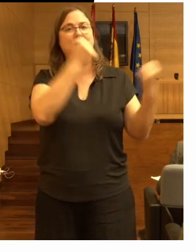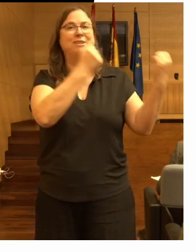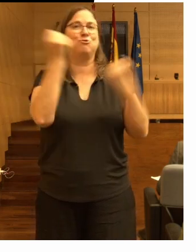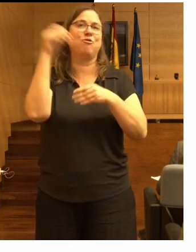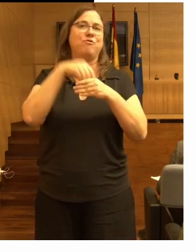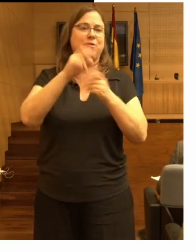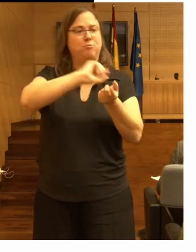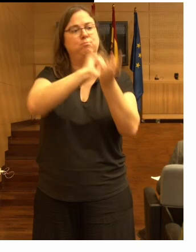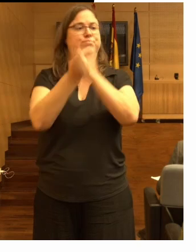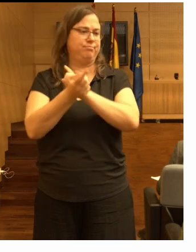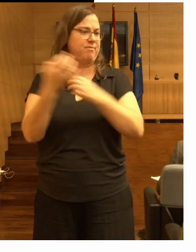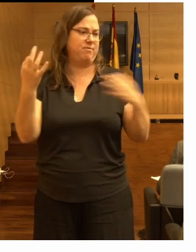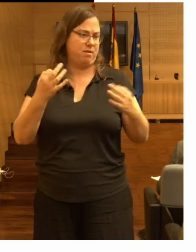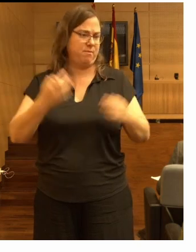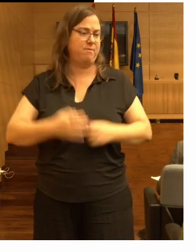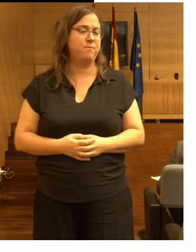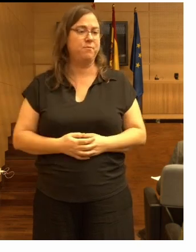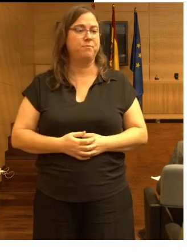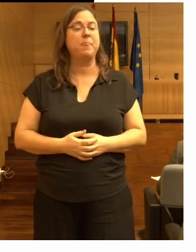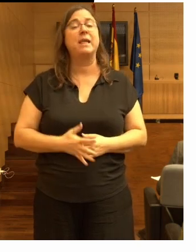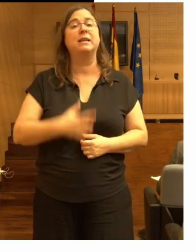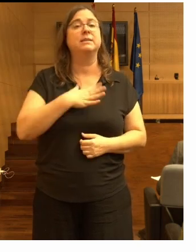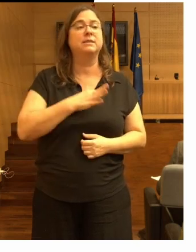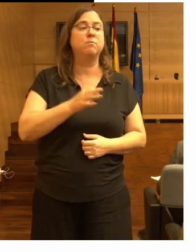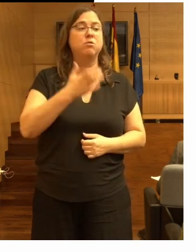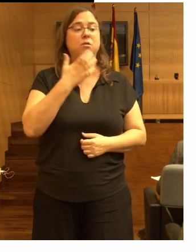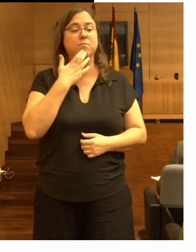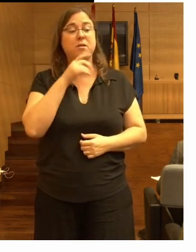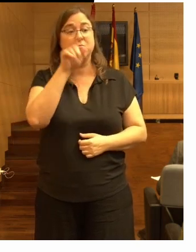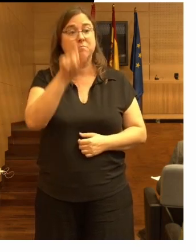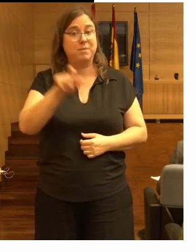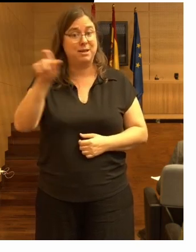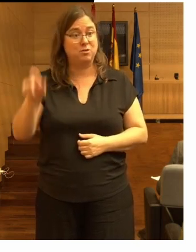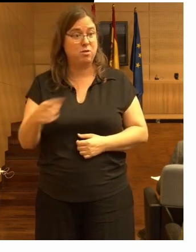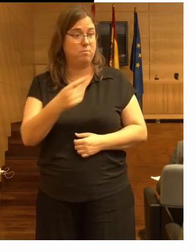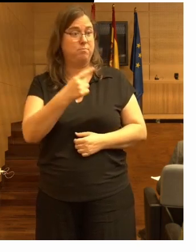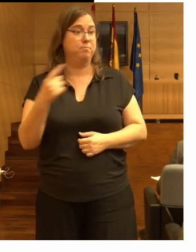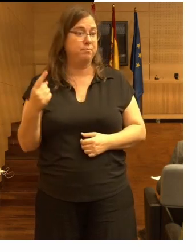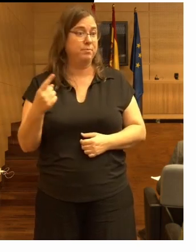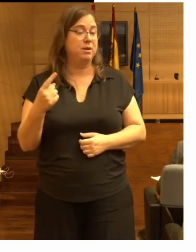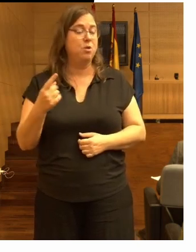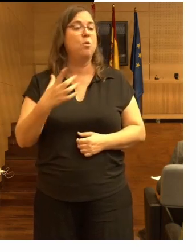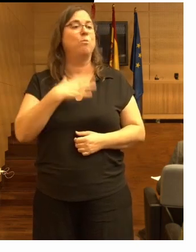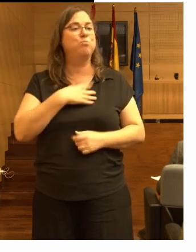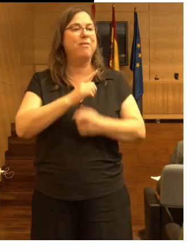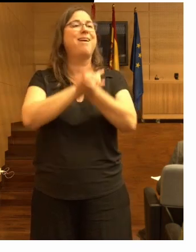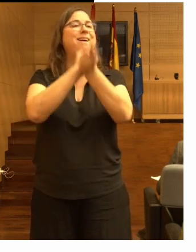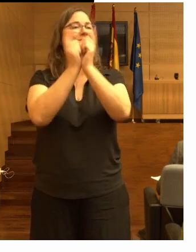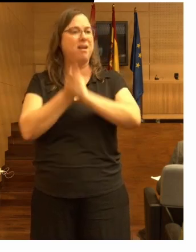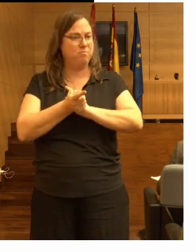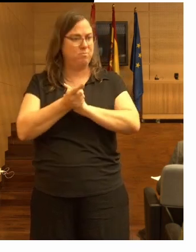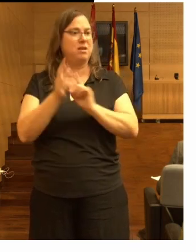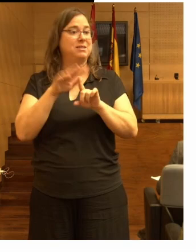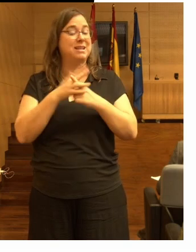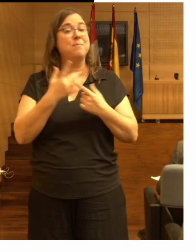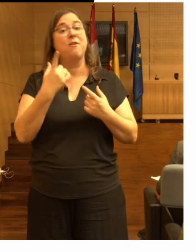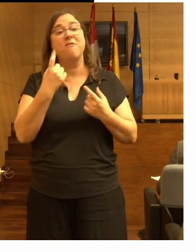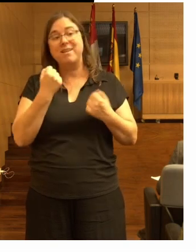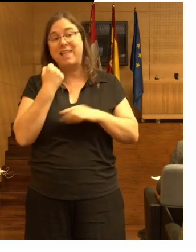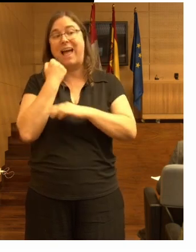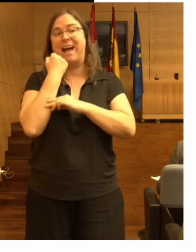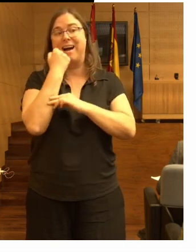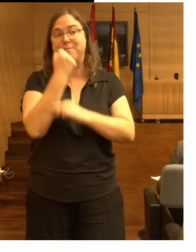puede los individuos pueden cambiar cosas pero sin el apoyo